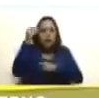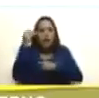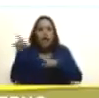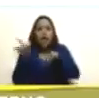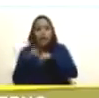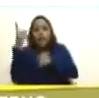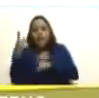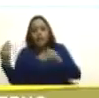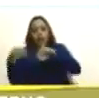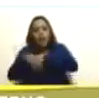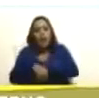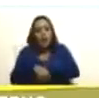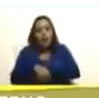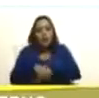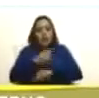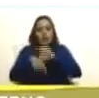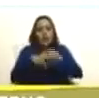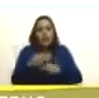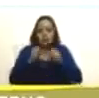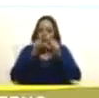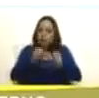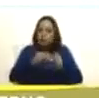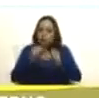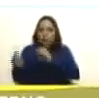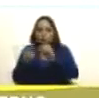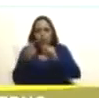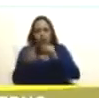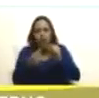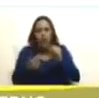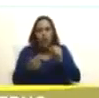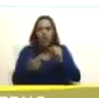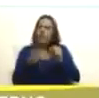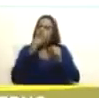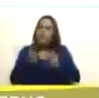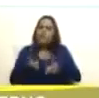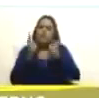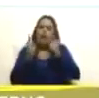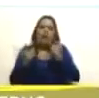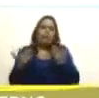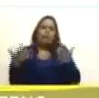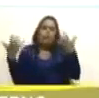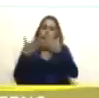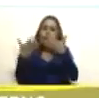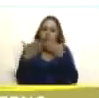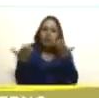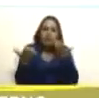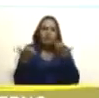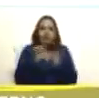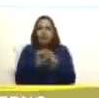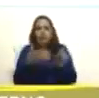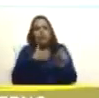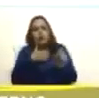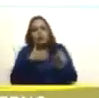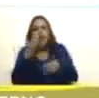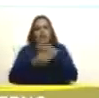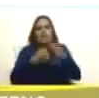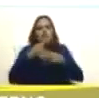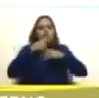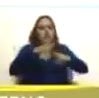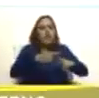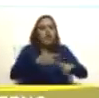intensa y pugnás que el enfrentamiento estéril inútil donde de manera